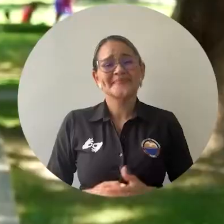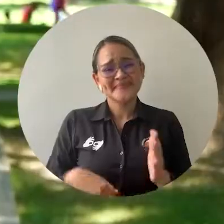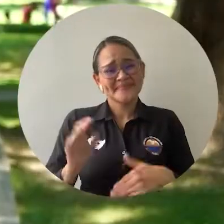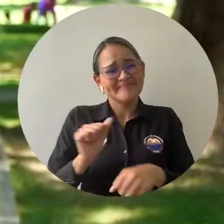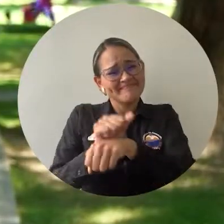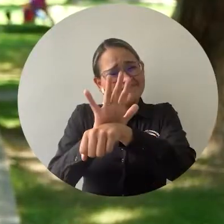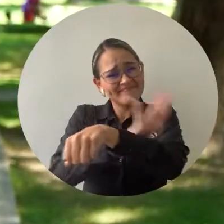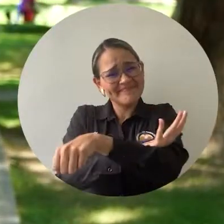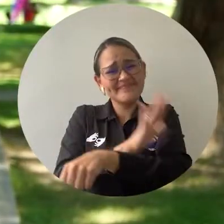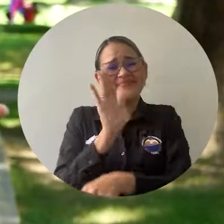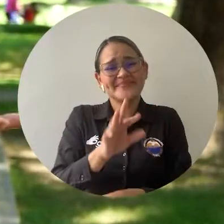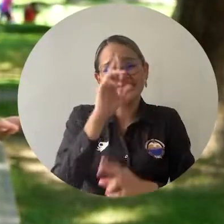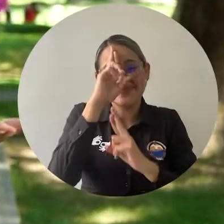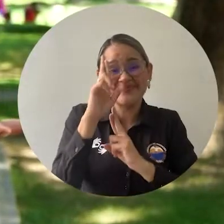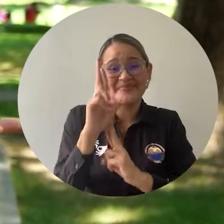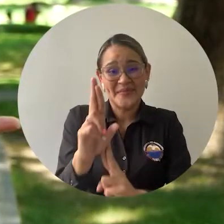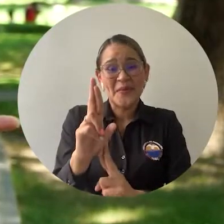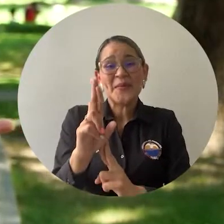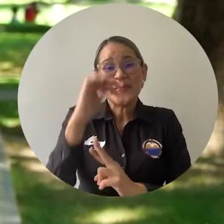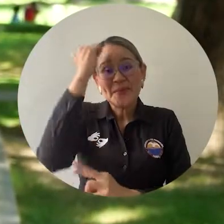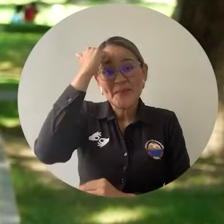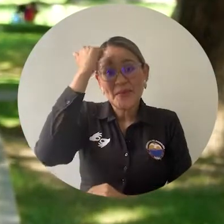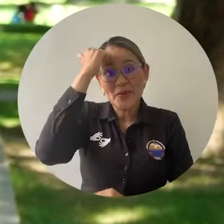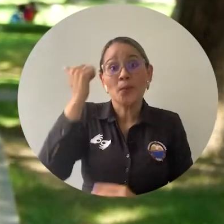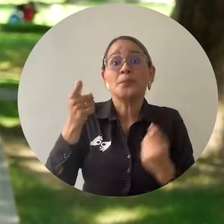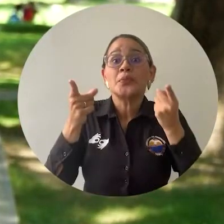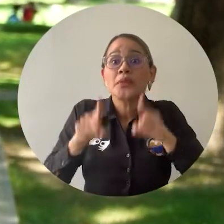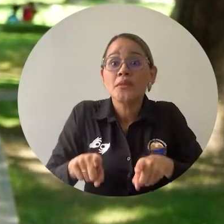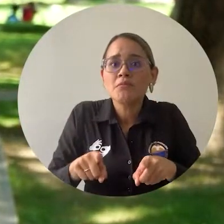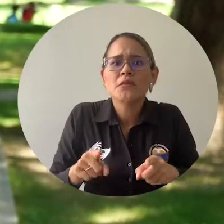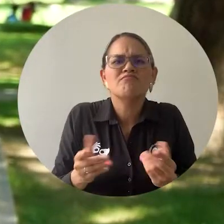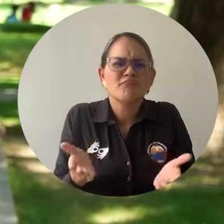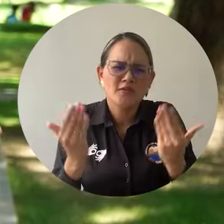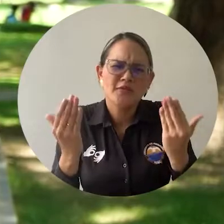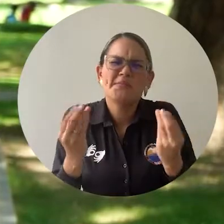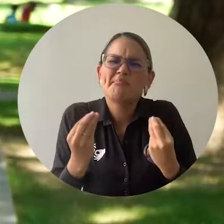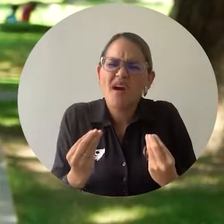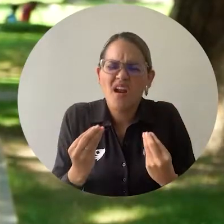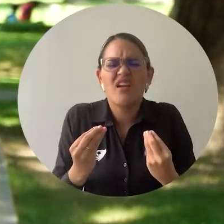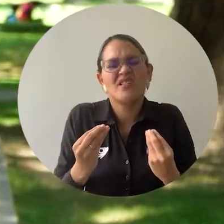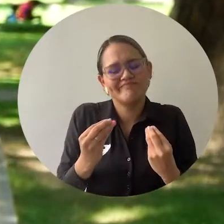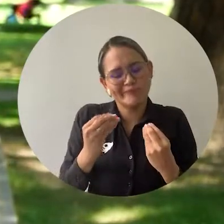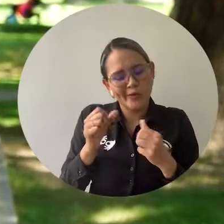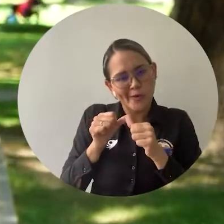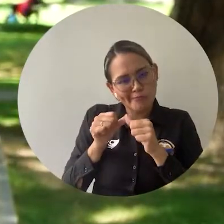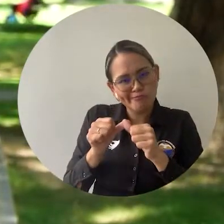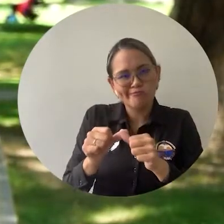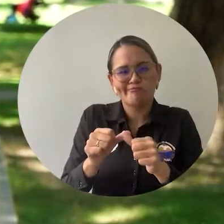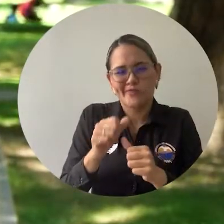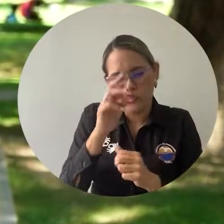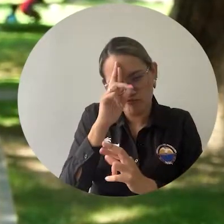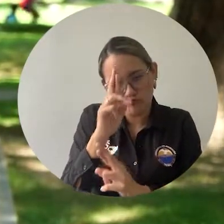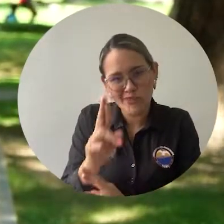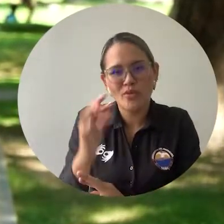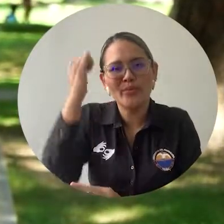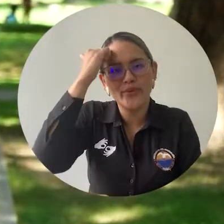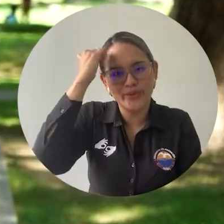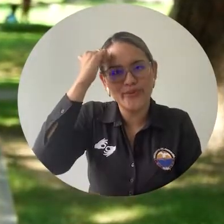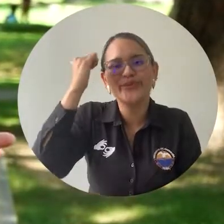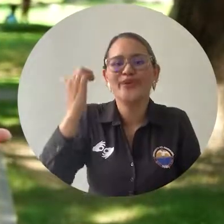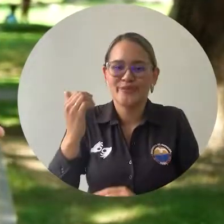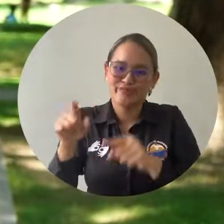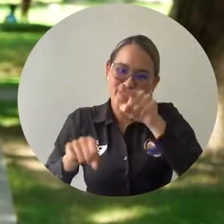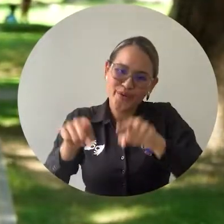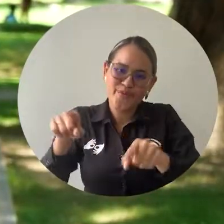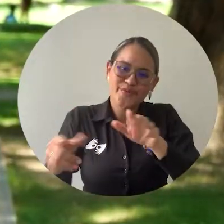La emotividad del evento de reconocimiento docente también abrió un espacio para hacer un homenaje póstumo a los profesores que dejaron huellas